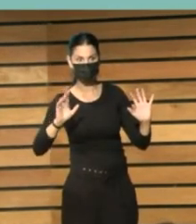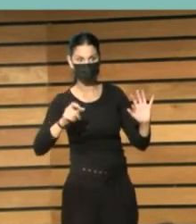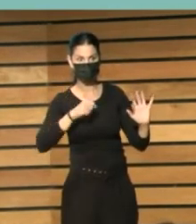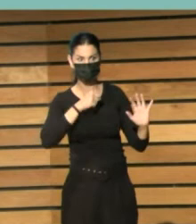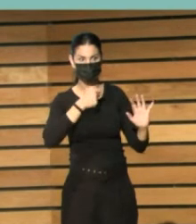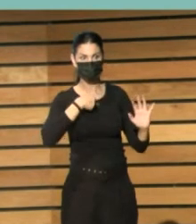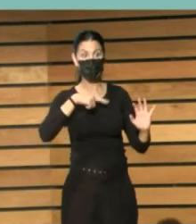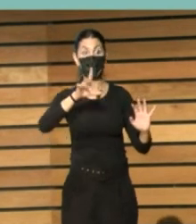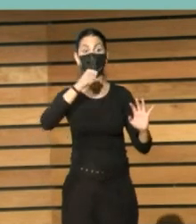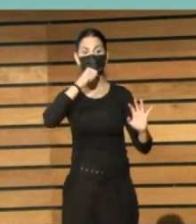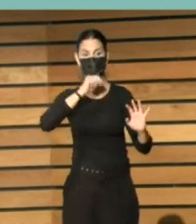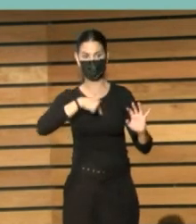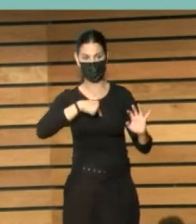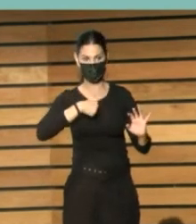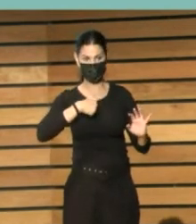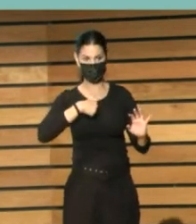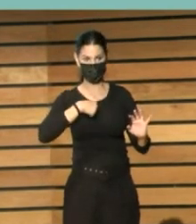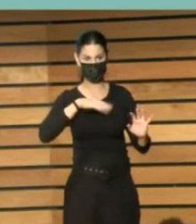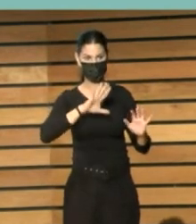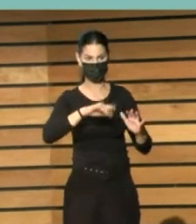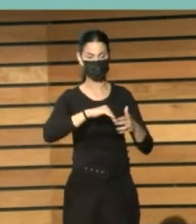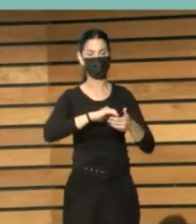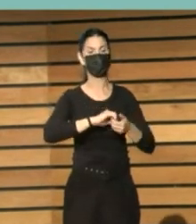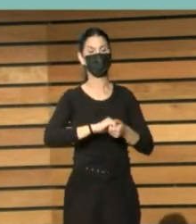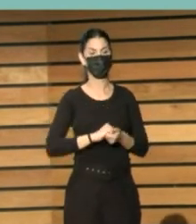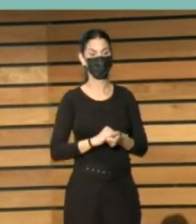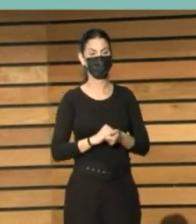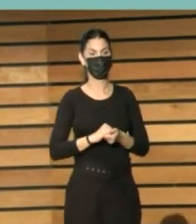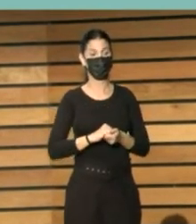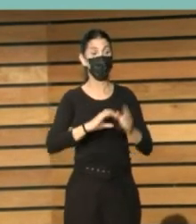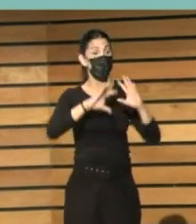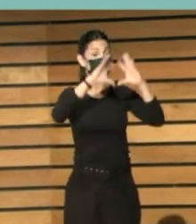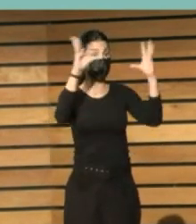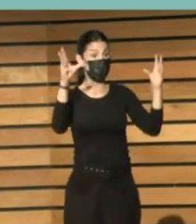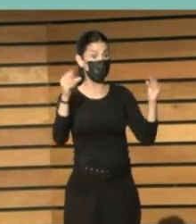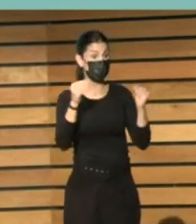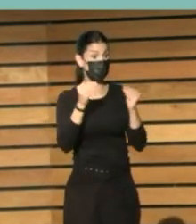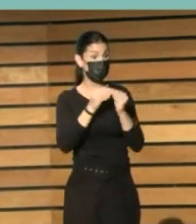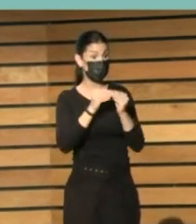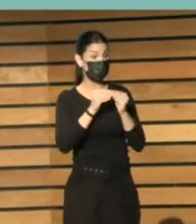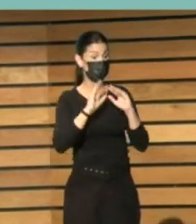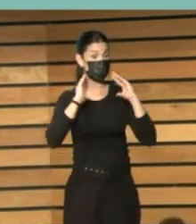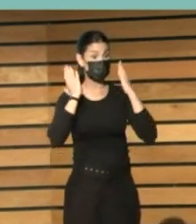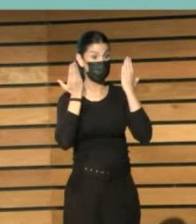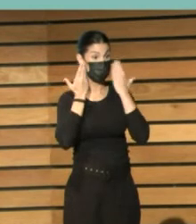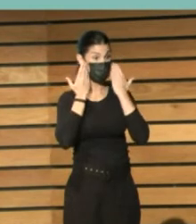Aquí lo habíamos dejado. Estas son las conclusiones del Congreso de Logroño. En donde, como decía Asun,